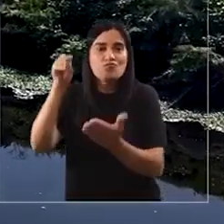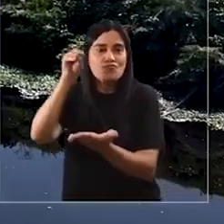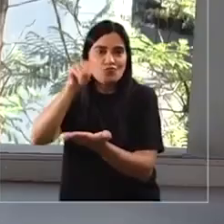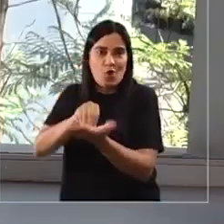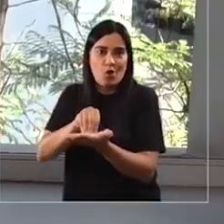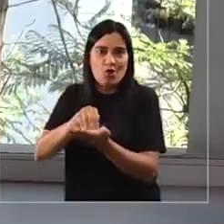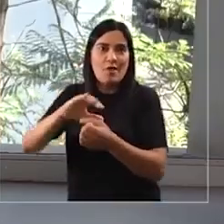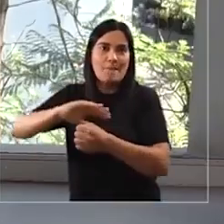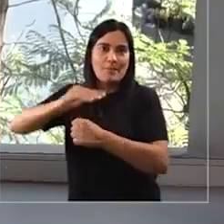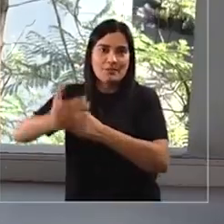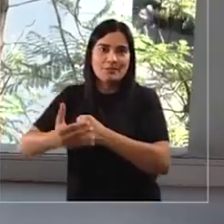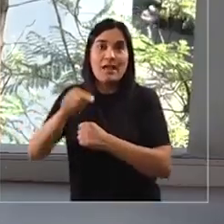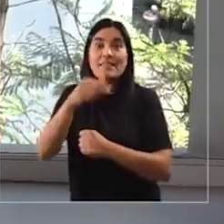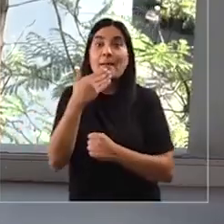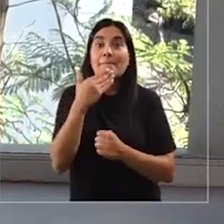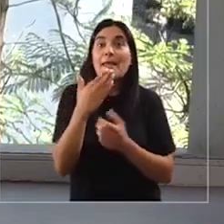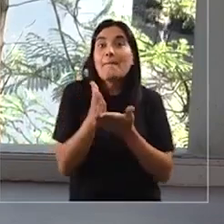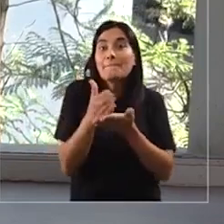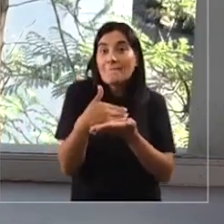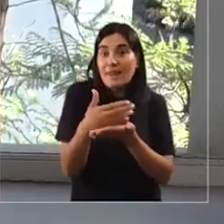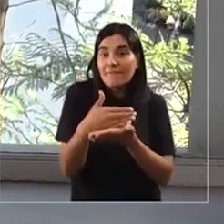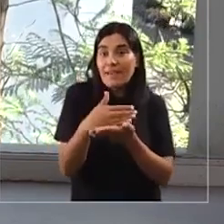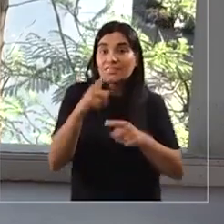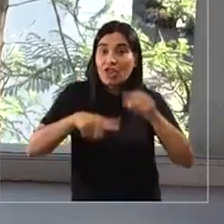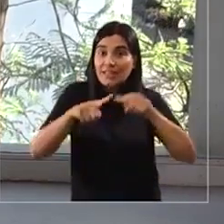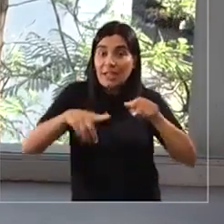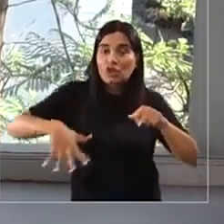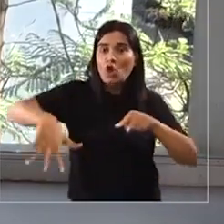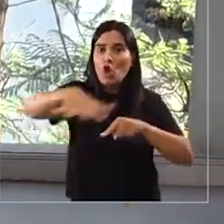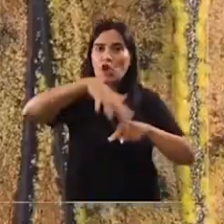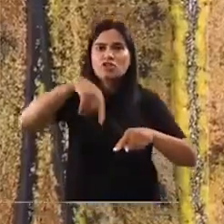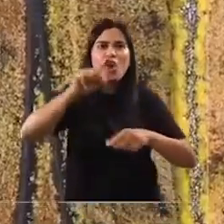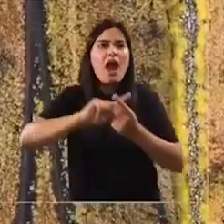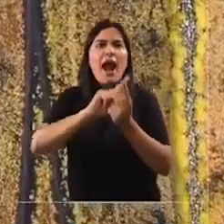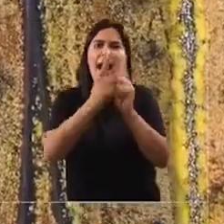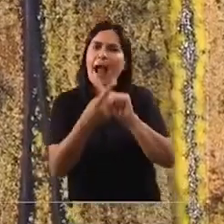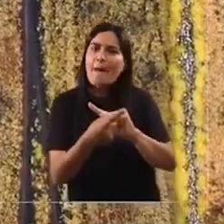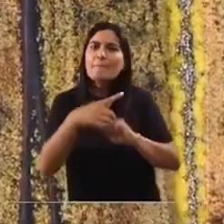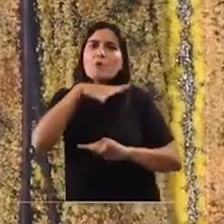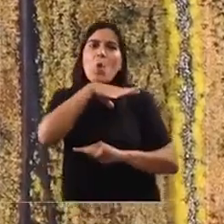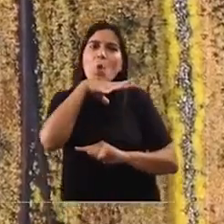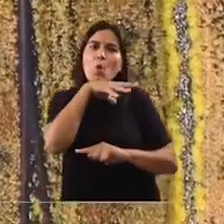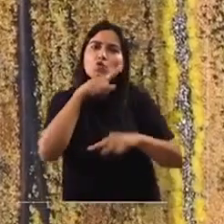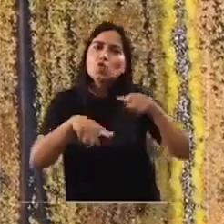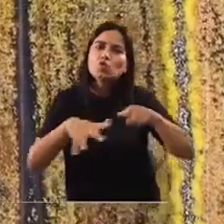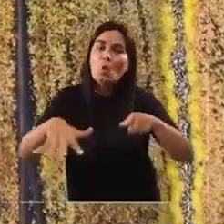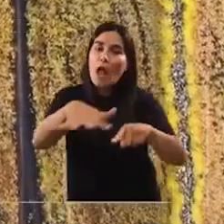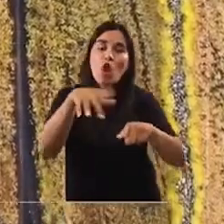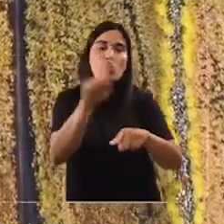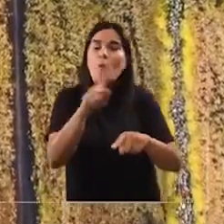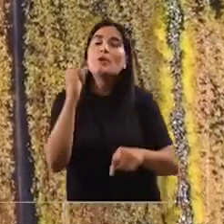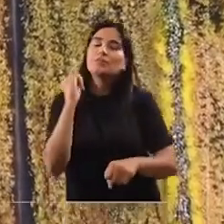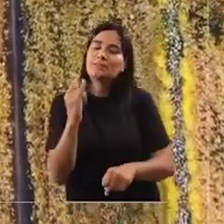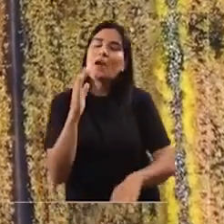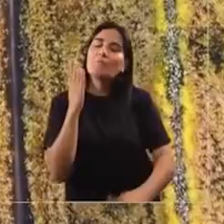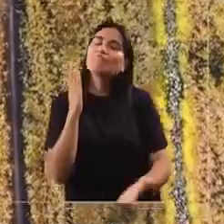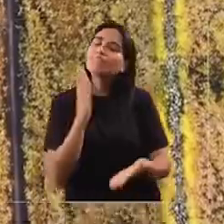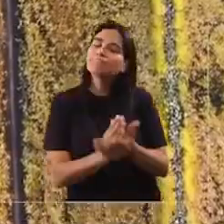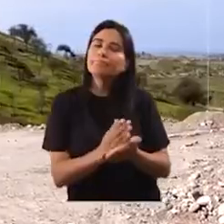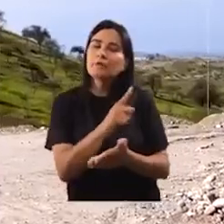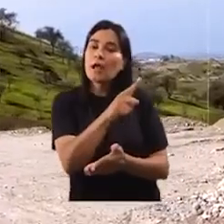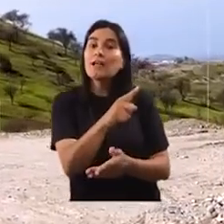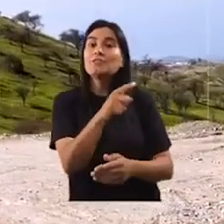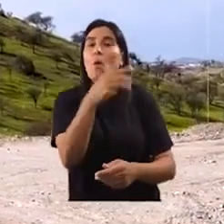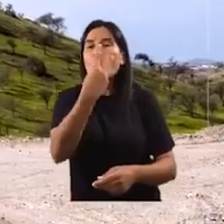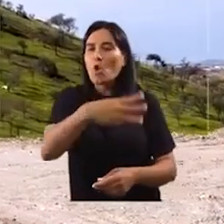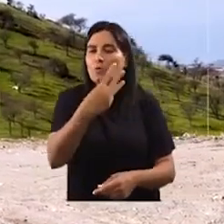este reconocimiento de los instrumentos de planificación territorial que si bien no es un cambio de uso de suelo, si obliga a las municipalidades y a otros